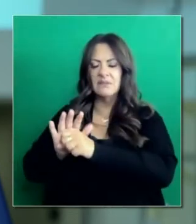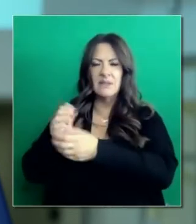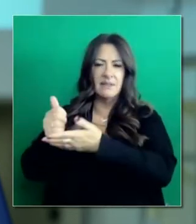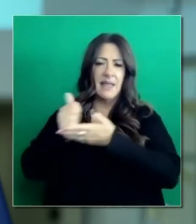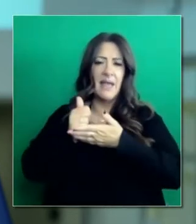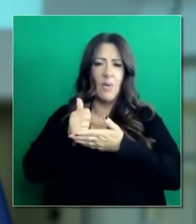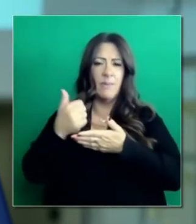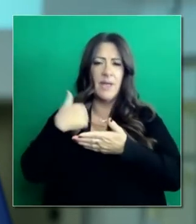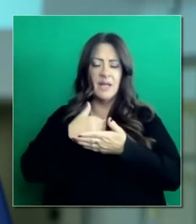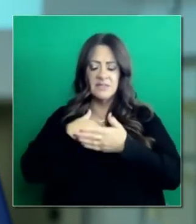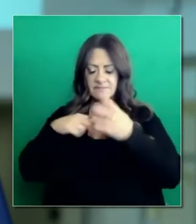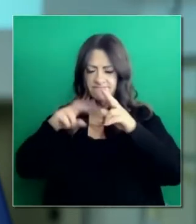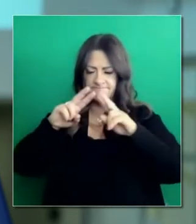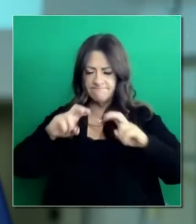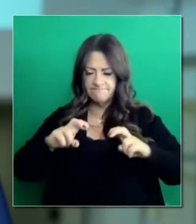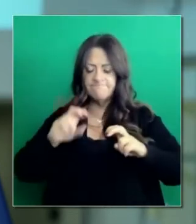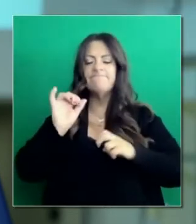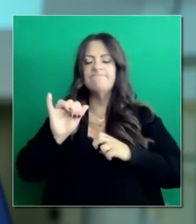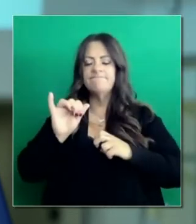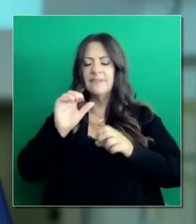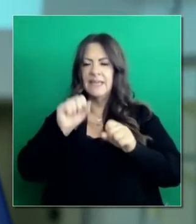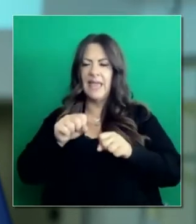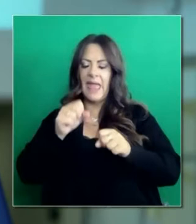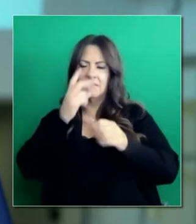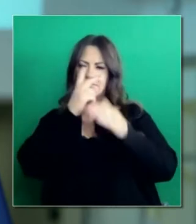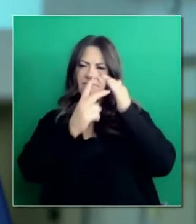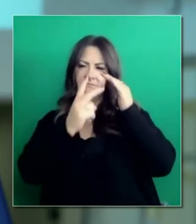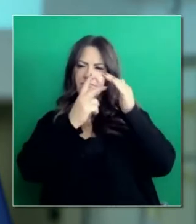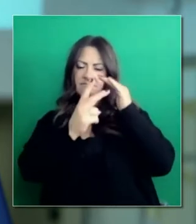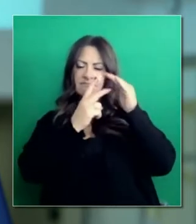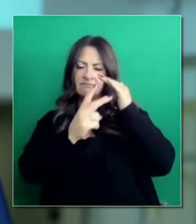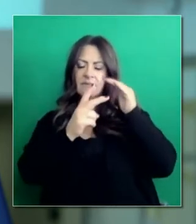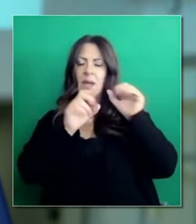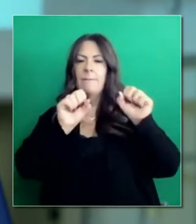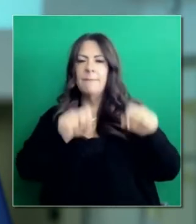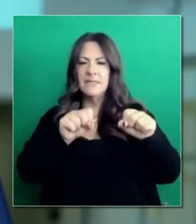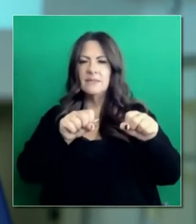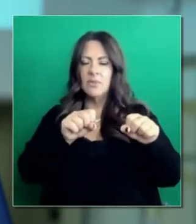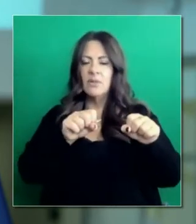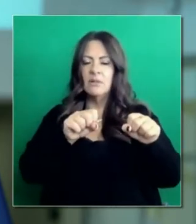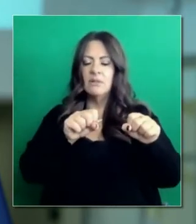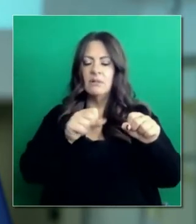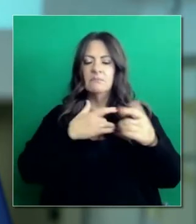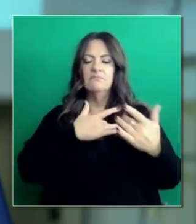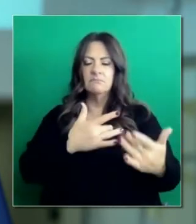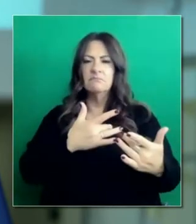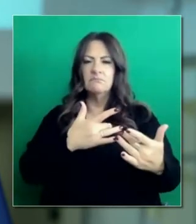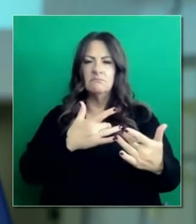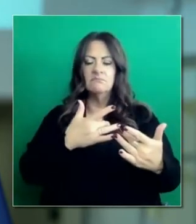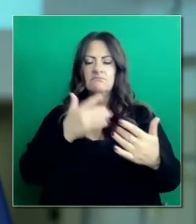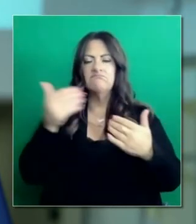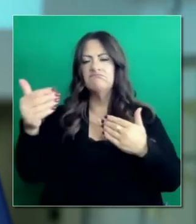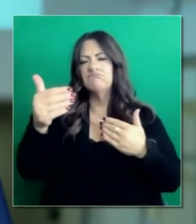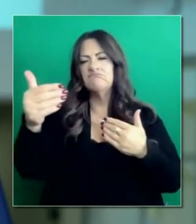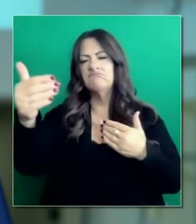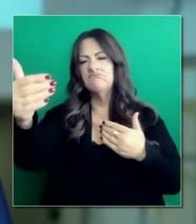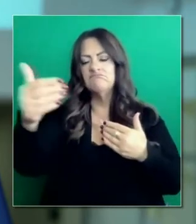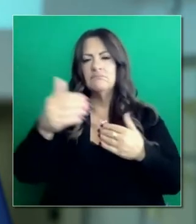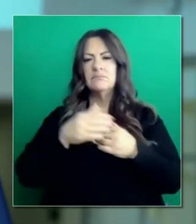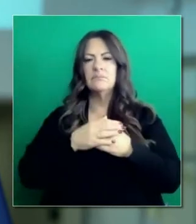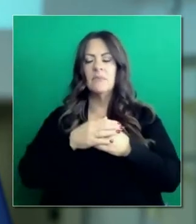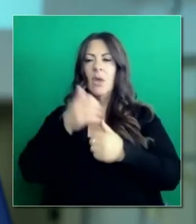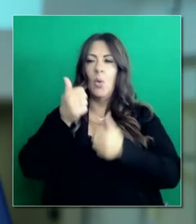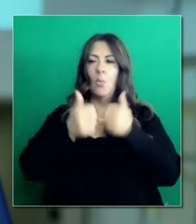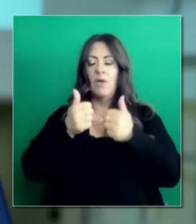Esto nos ayuda a ver las proyecciones, las condiciones actuales y cómo se verán los hospitales, pero estamos